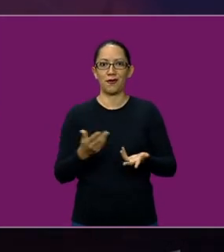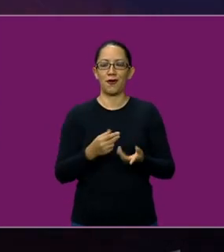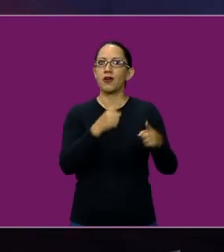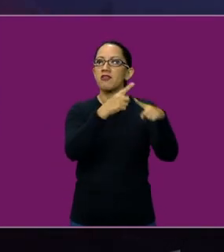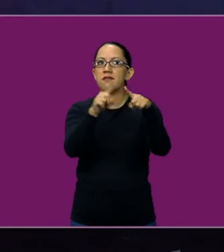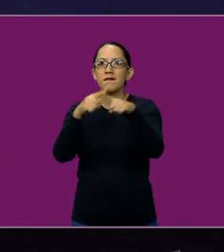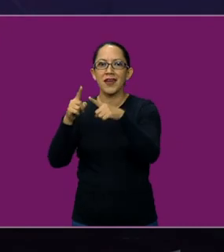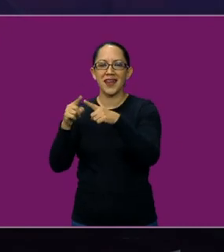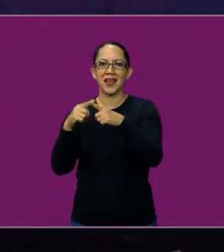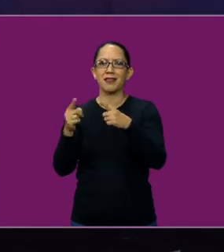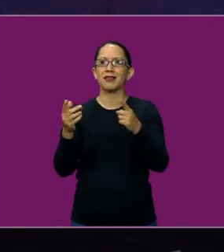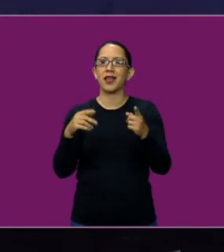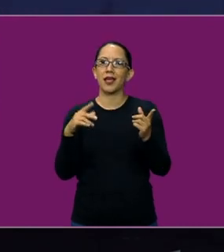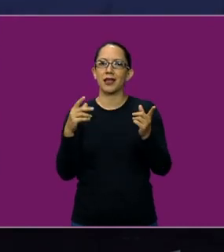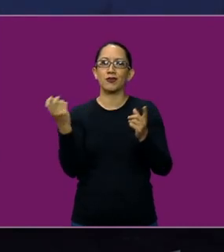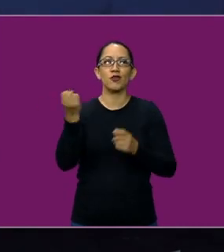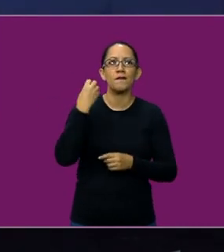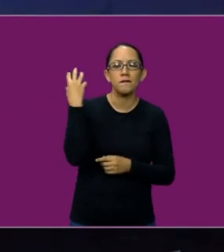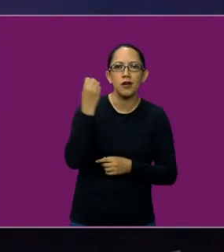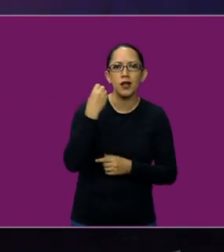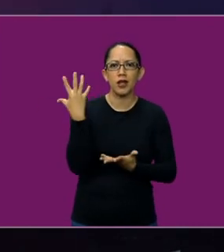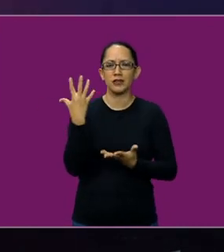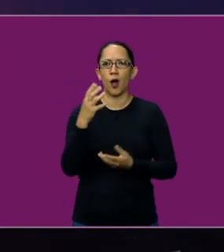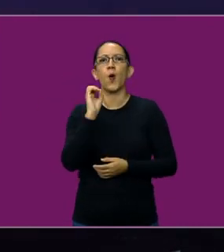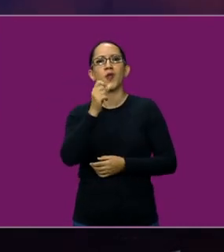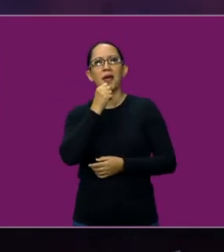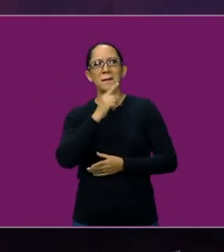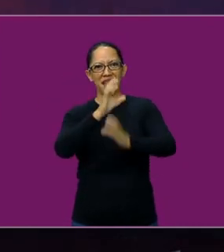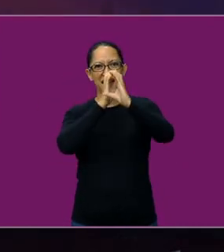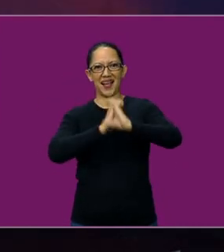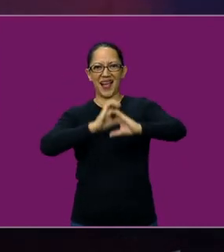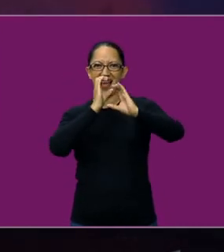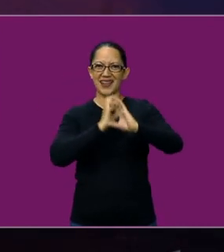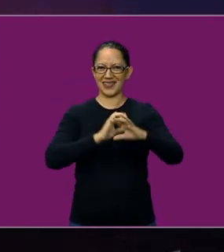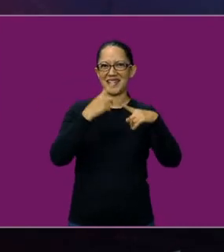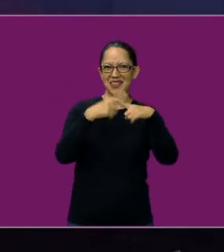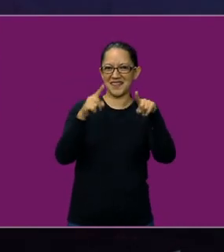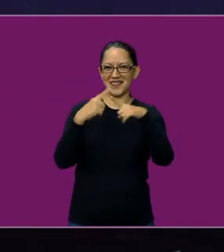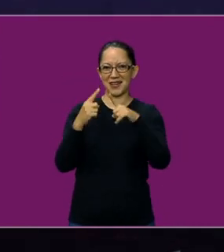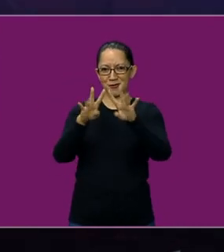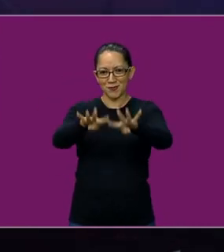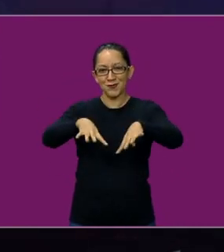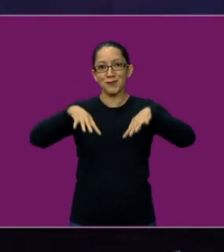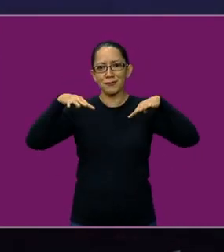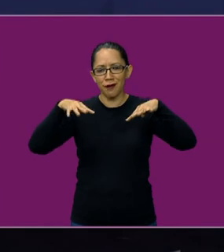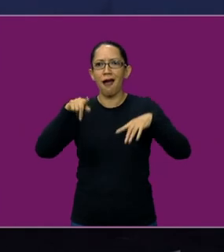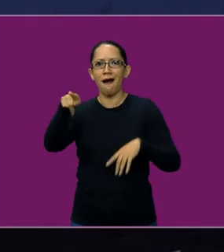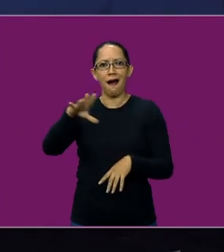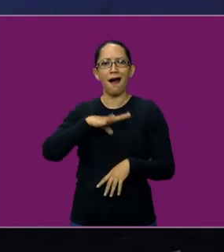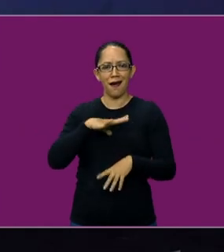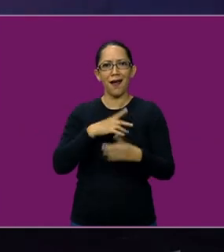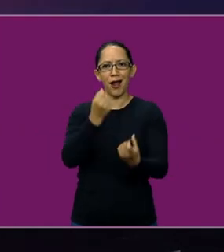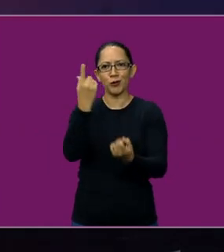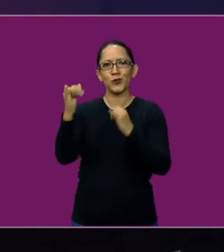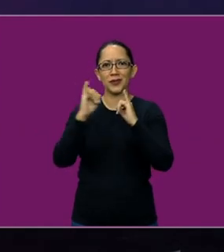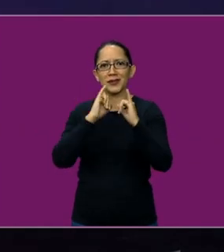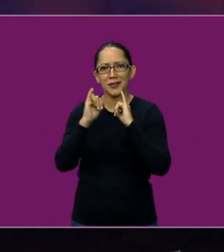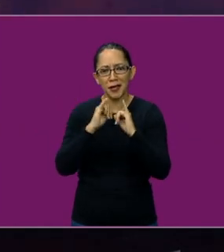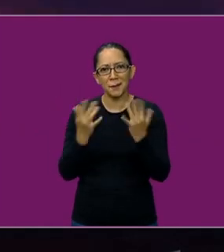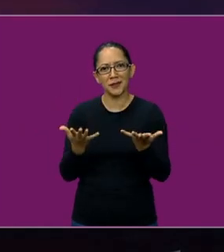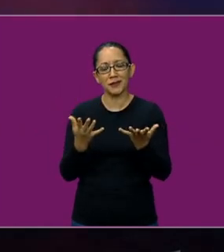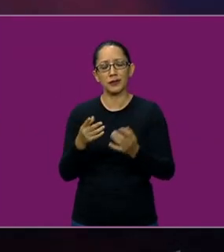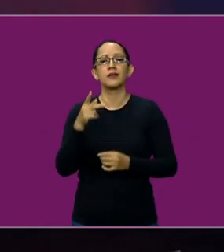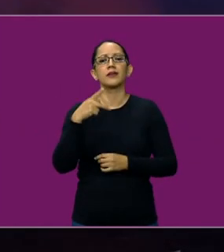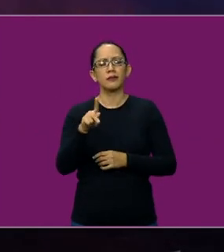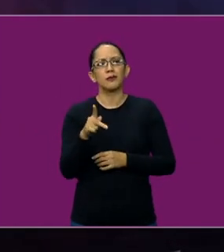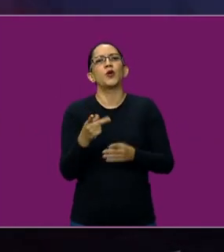incluso sabemos que hasta ha habido conciertos donde hay intérpretes de lenguas, pero qué tan importante es que la gente que nos ve y la